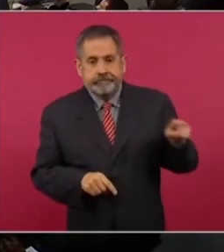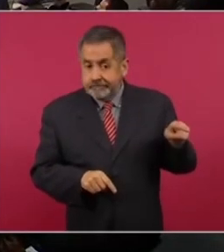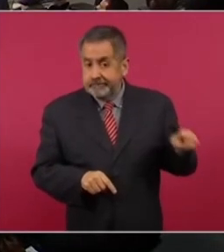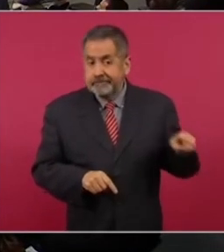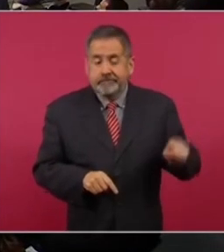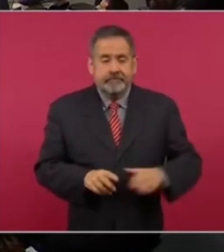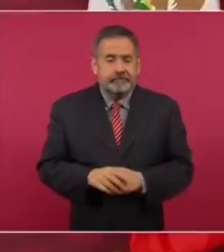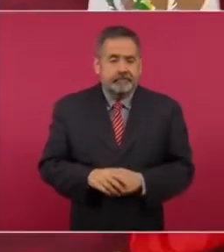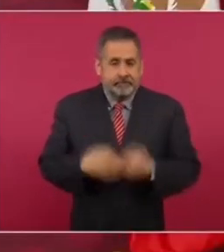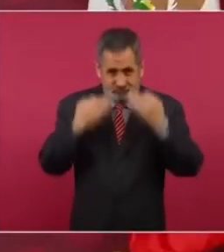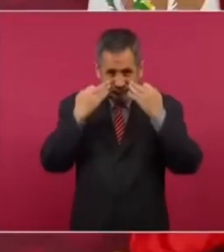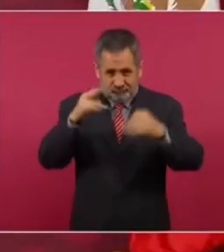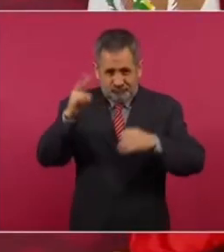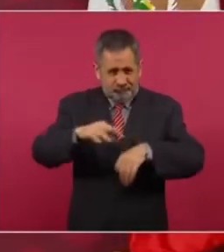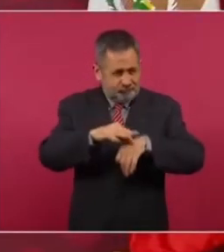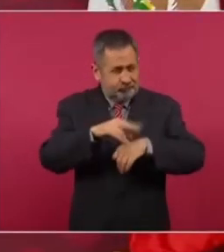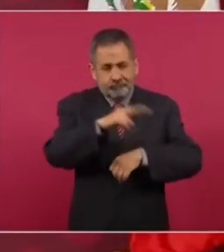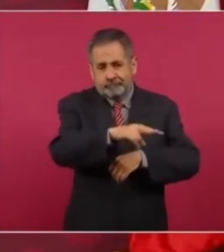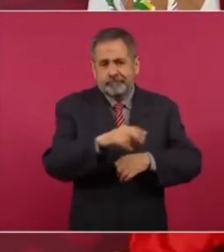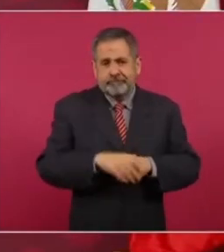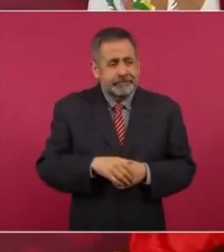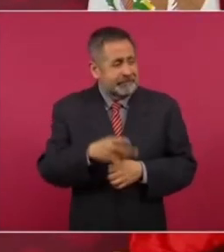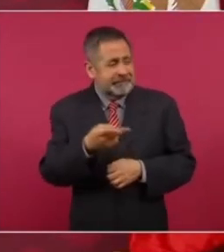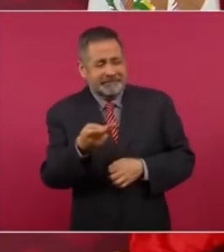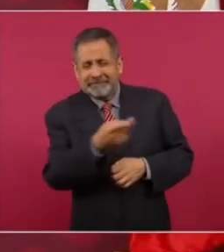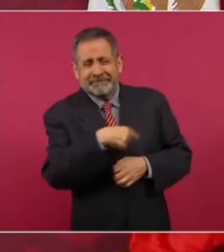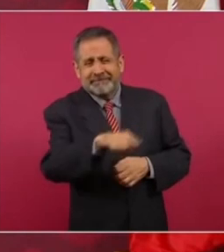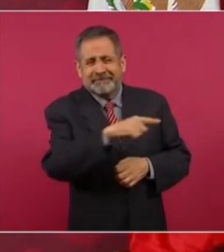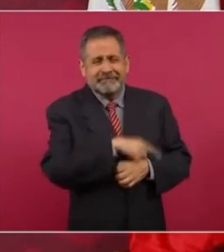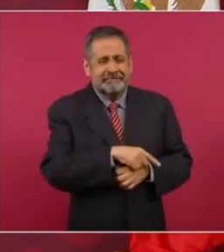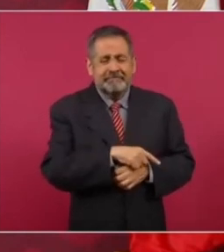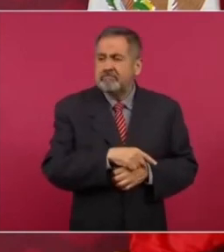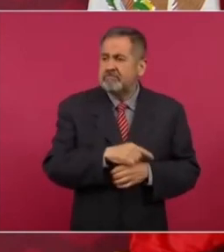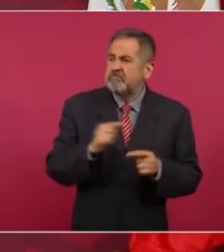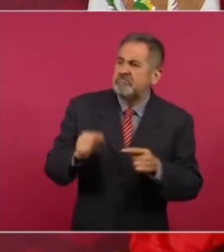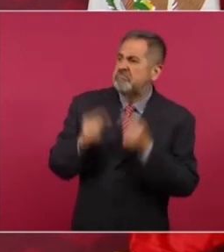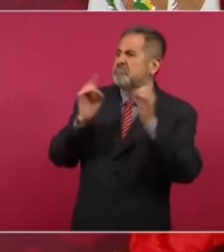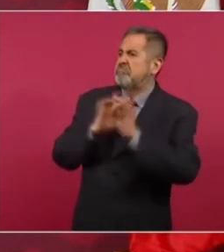y me consta que son unos reaccionarios